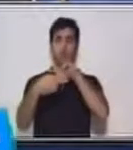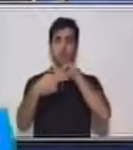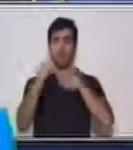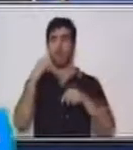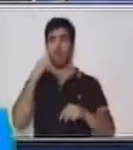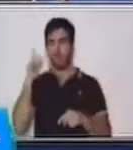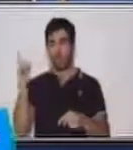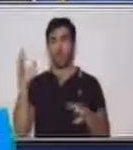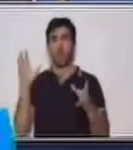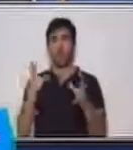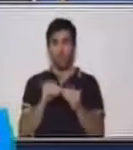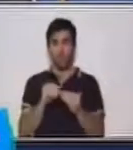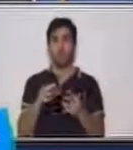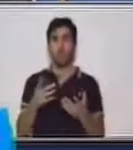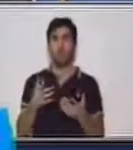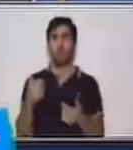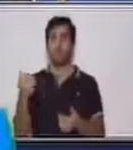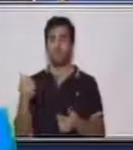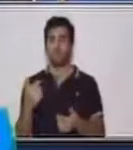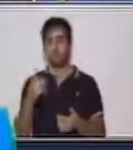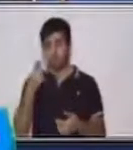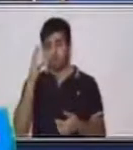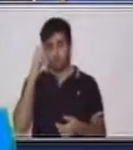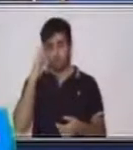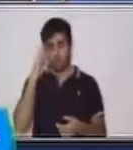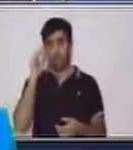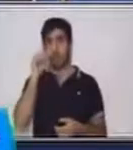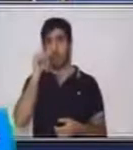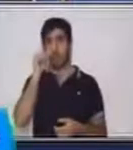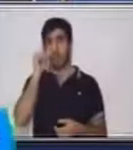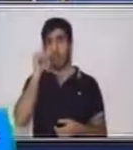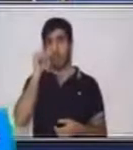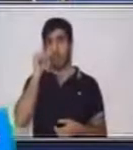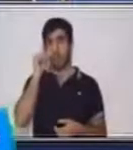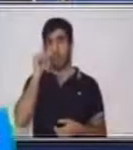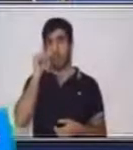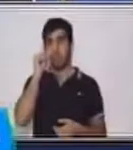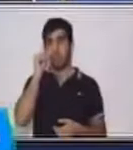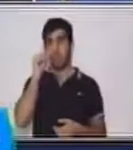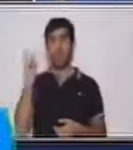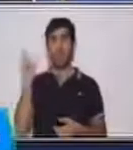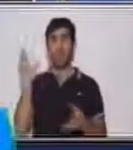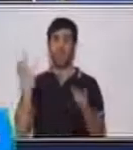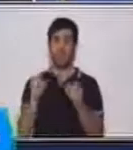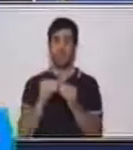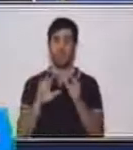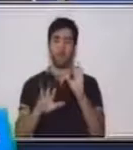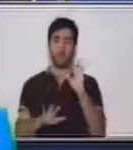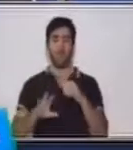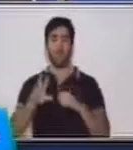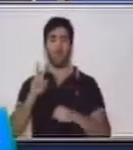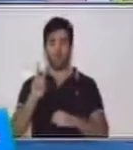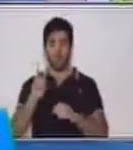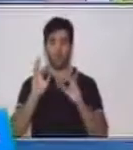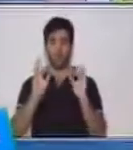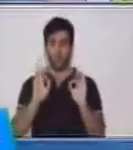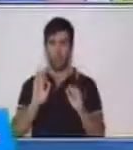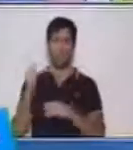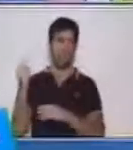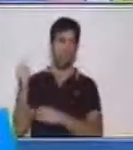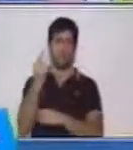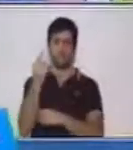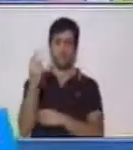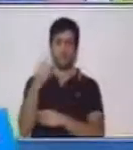¿Cuánto valen? Excelente, valen cinco. Cinco, diez, más dos, doce. Es muy